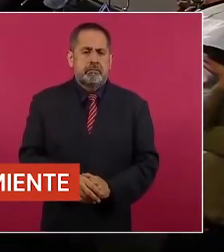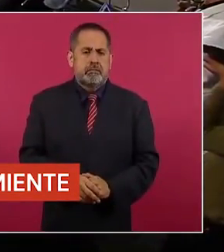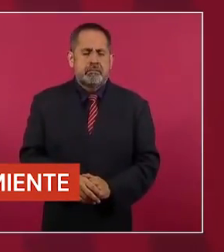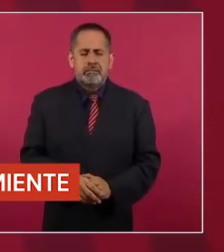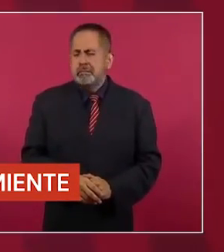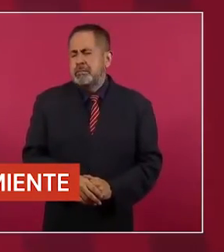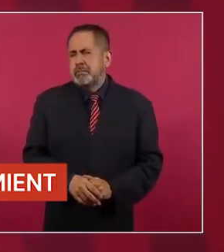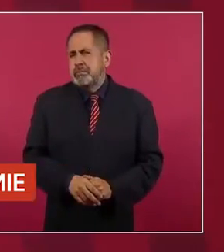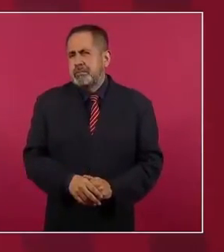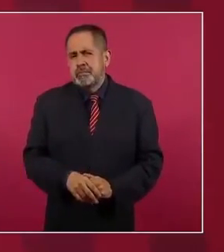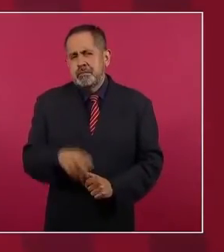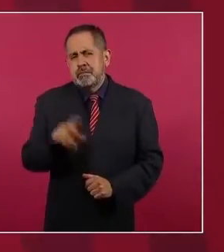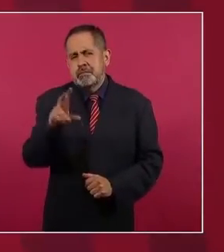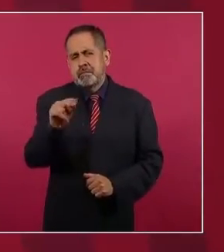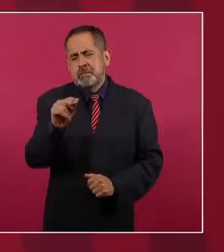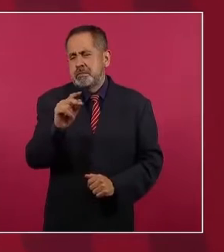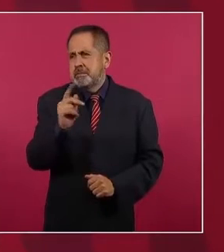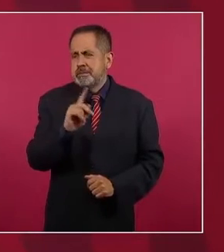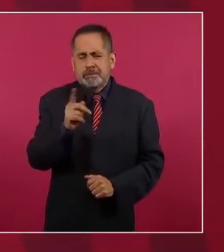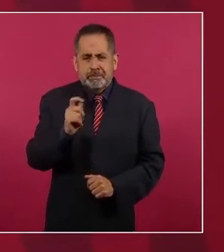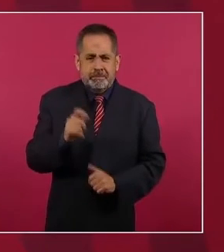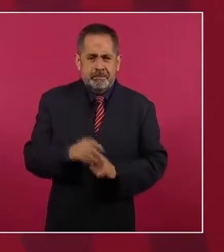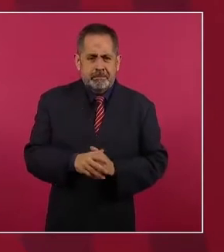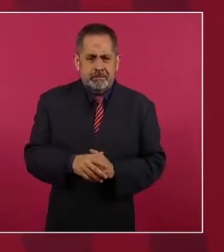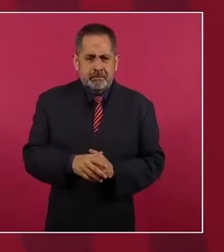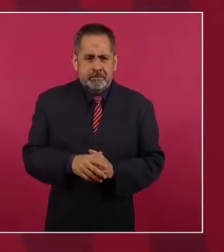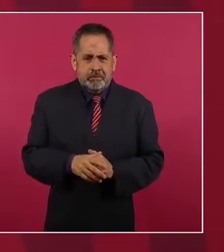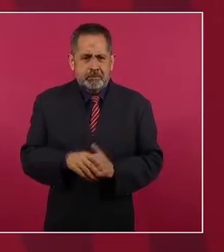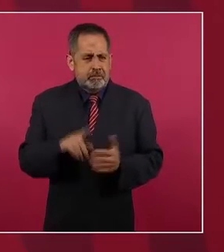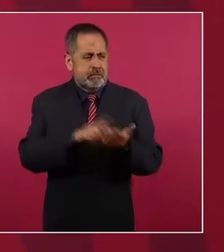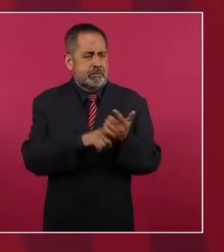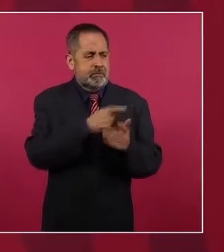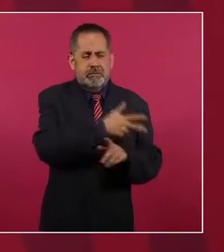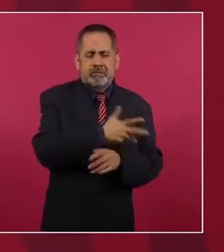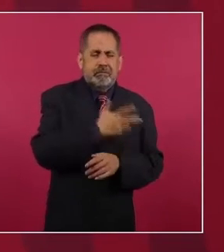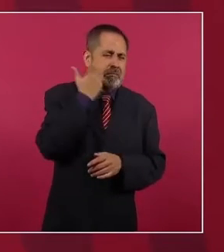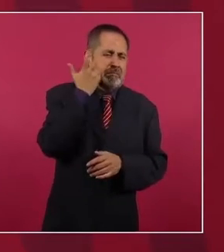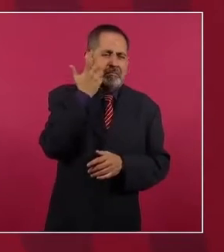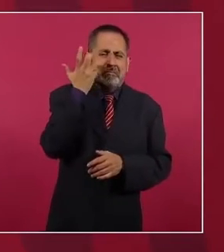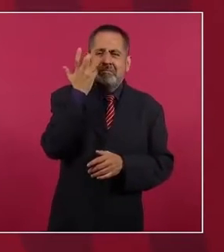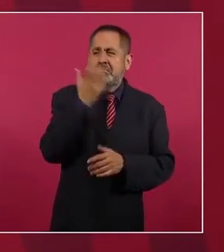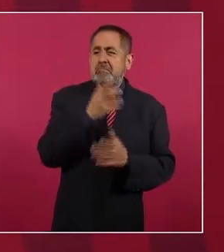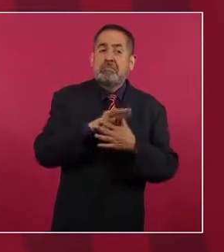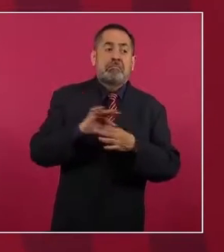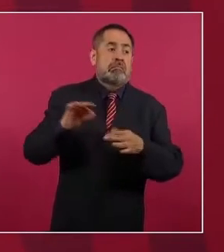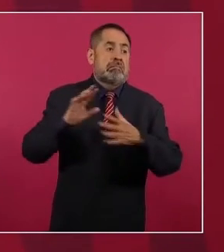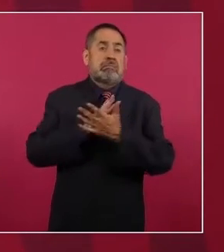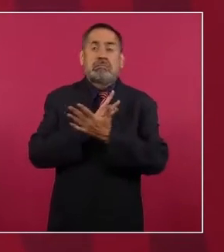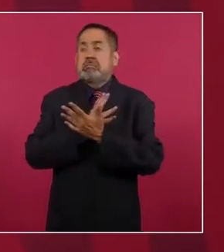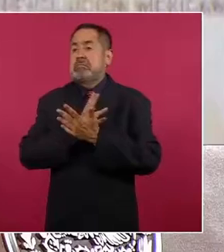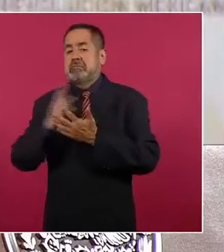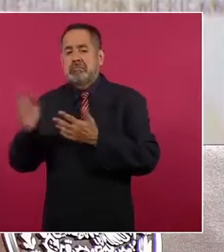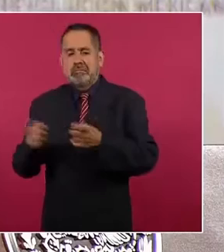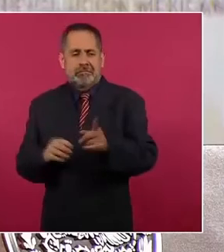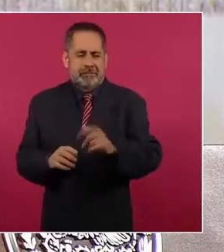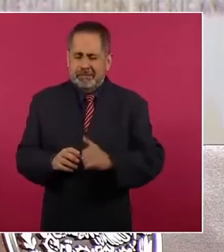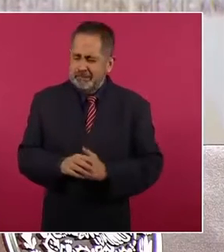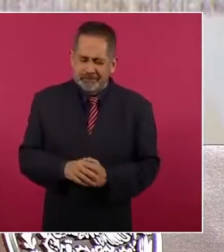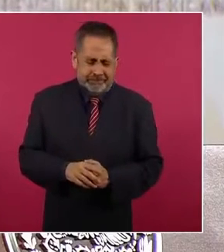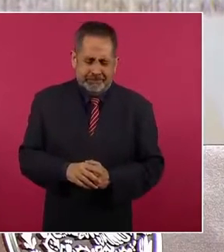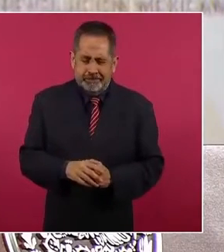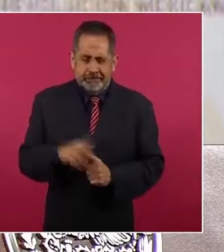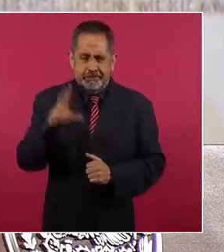No, lo que hay es mucho amarillismo, como siempre